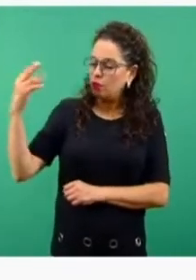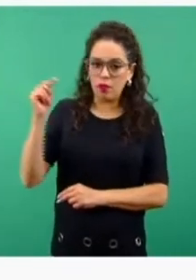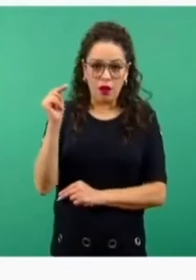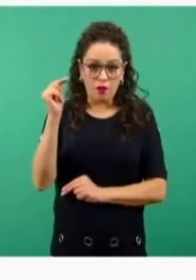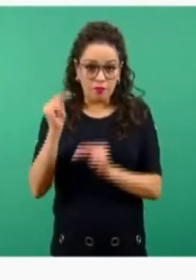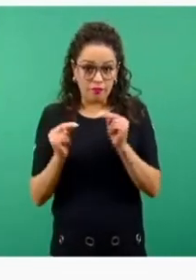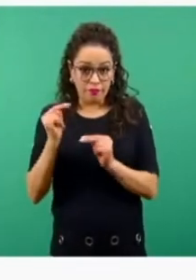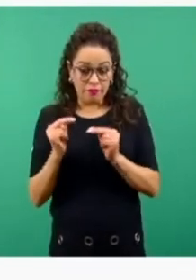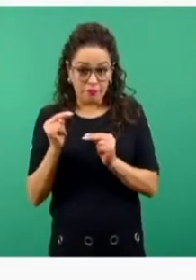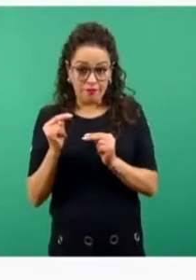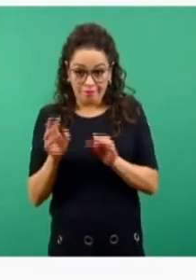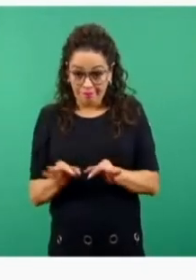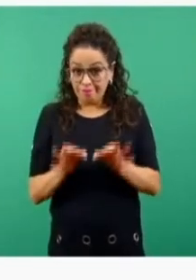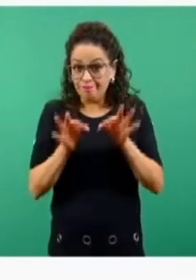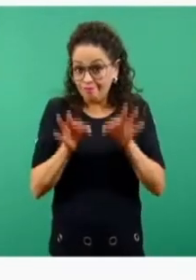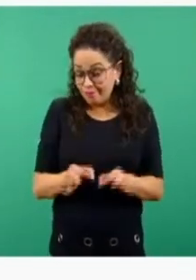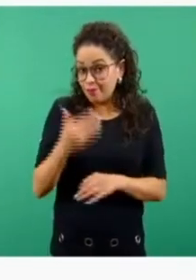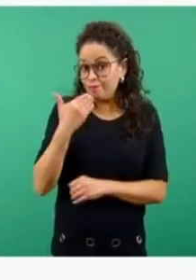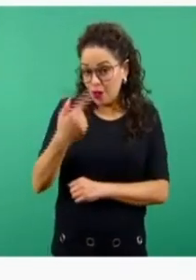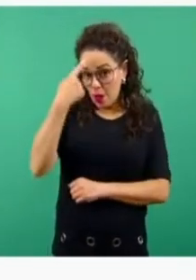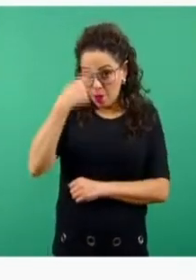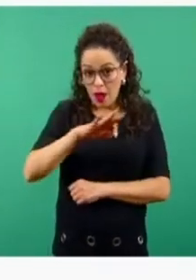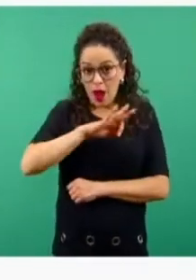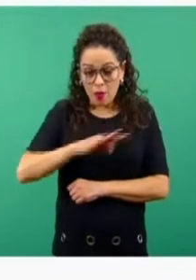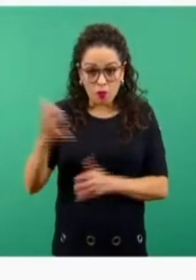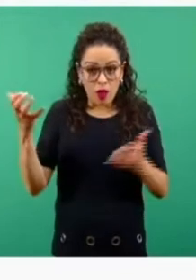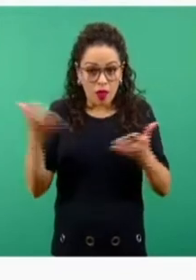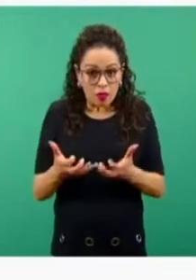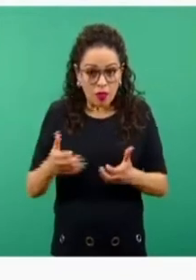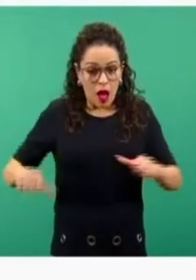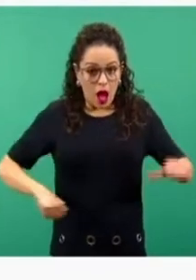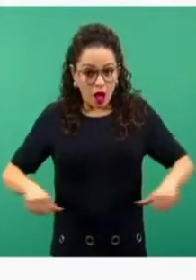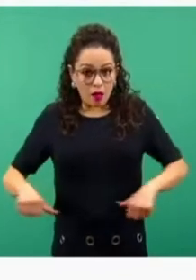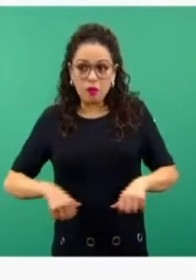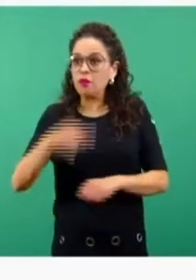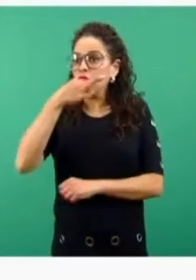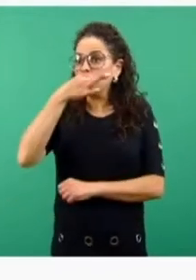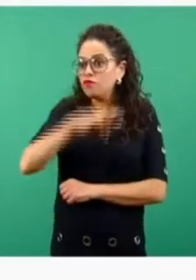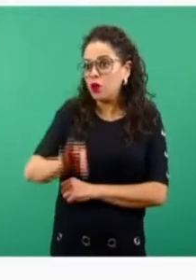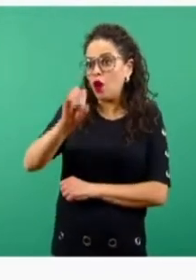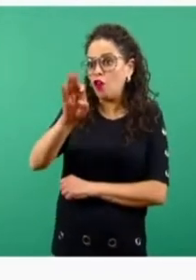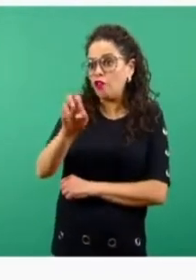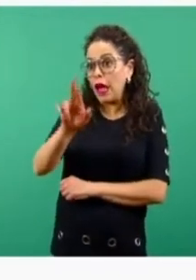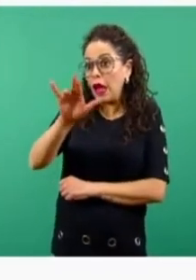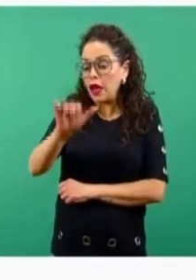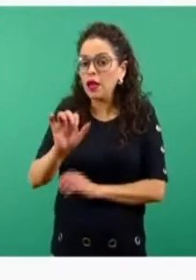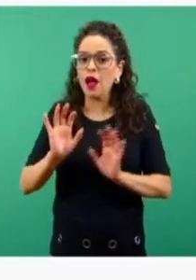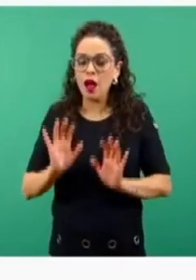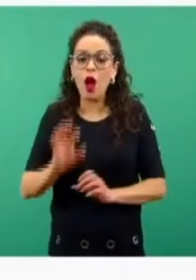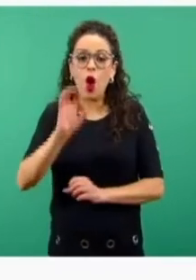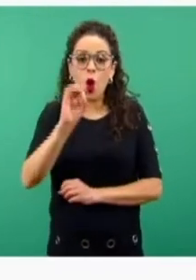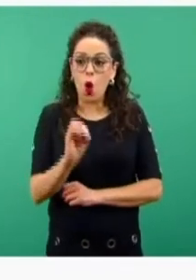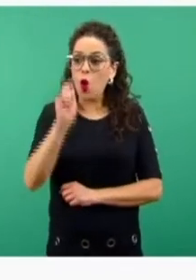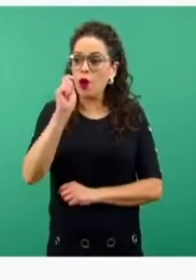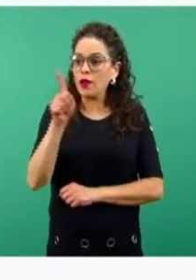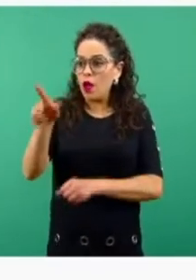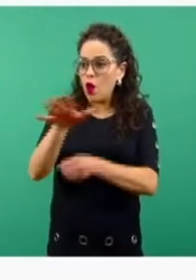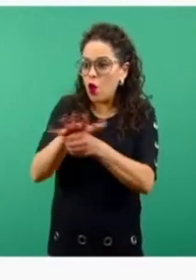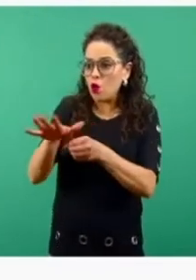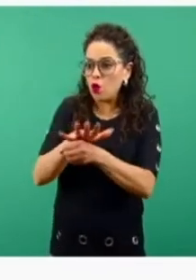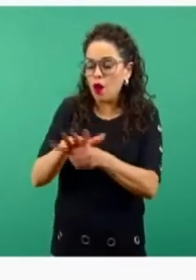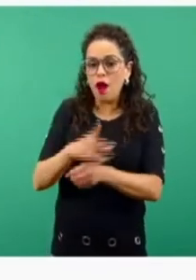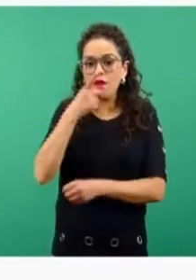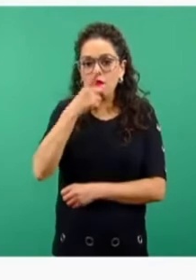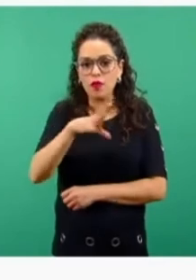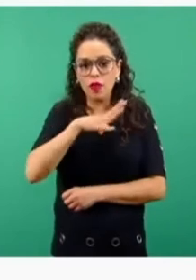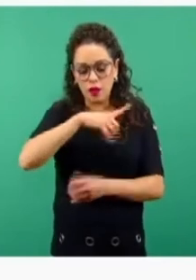el más adecuado para ciertas actividades o si la autoridad local está emitiendo recomendaciones y está implementando